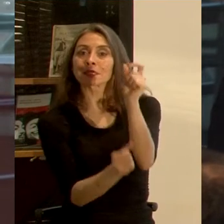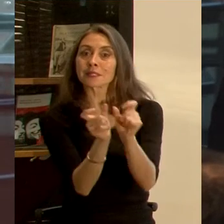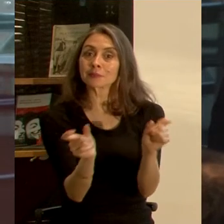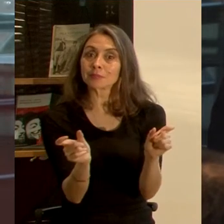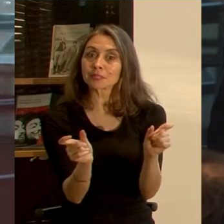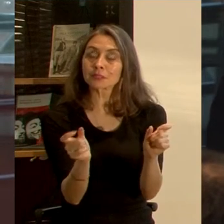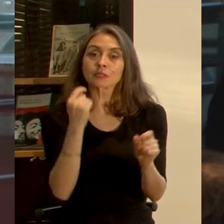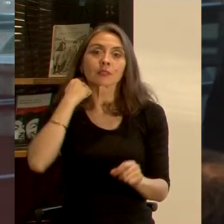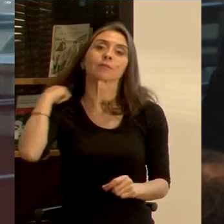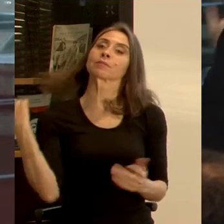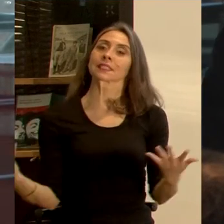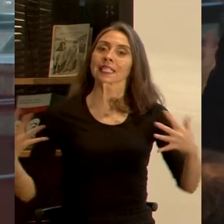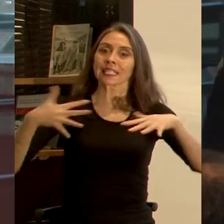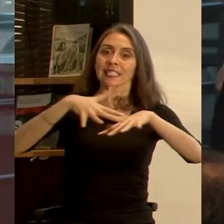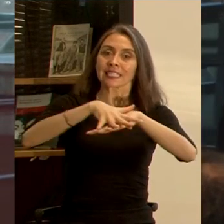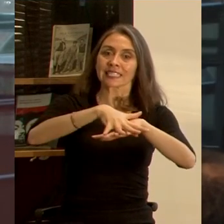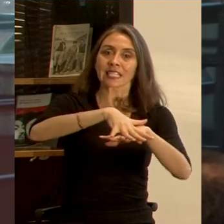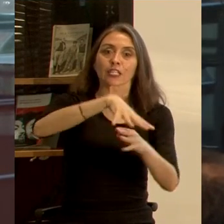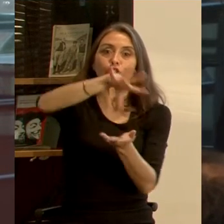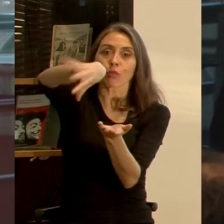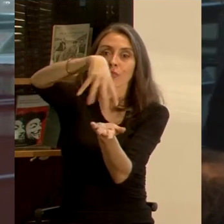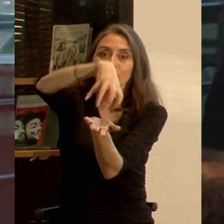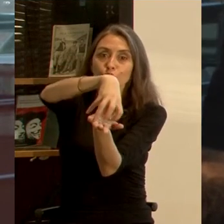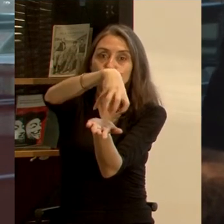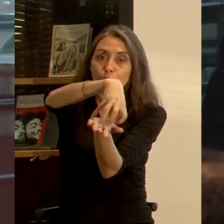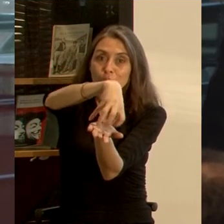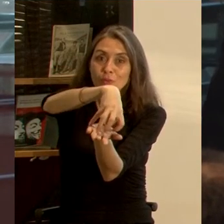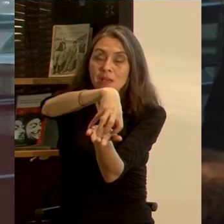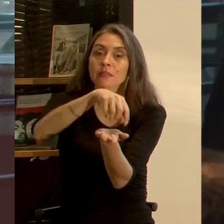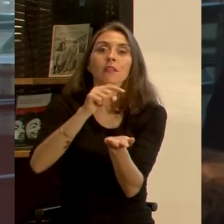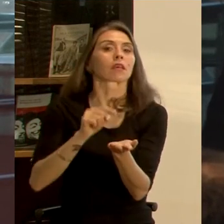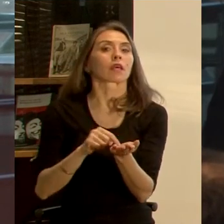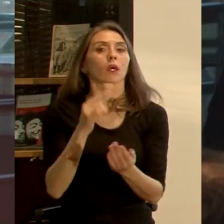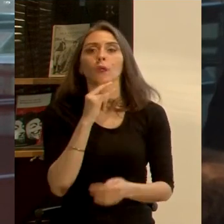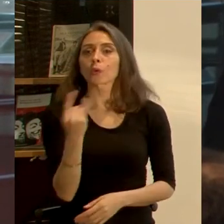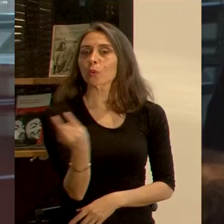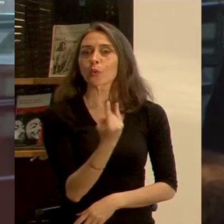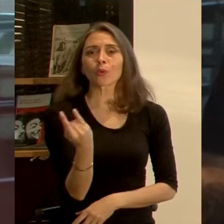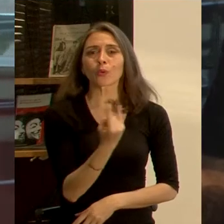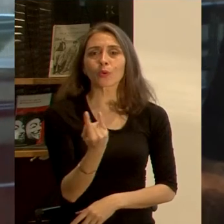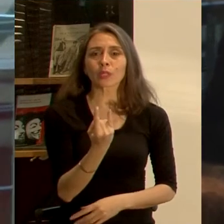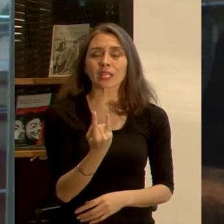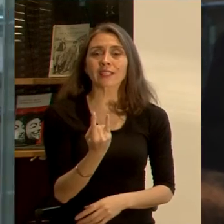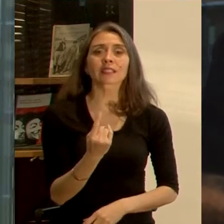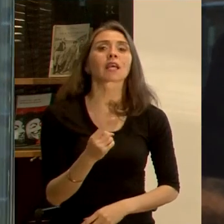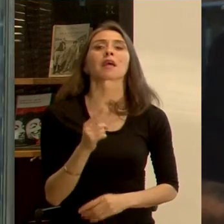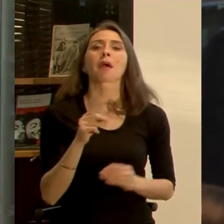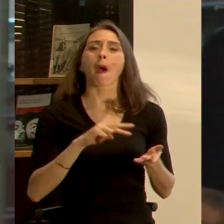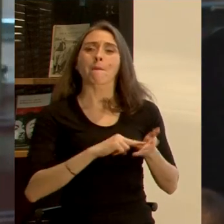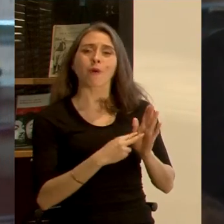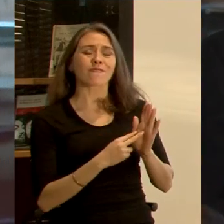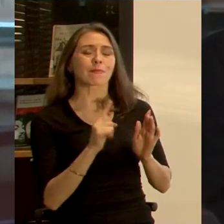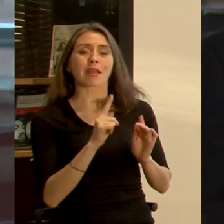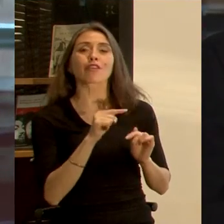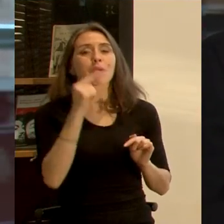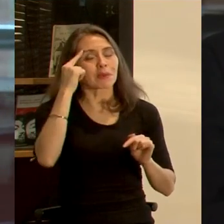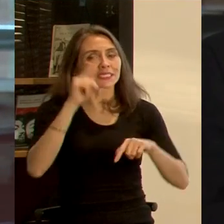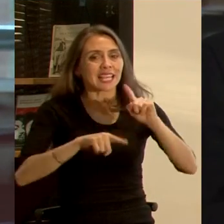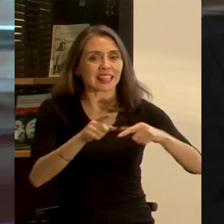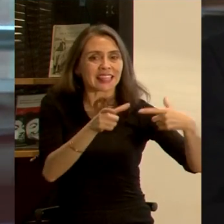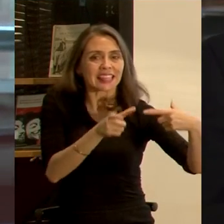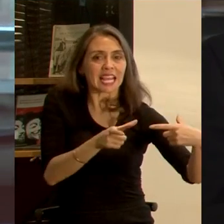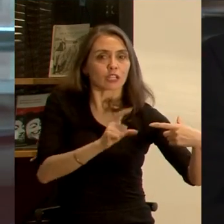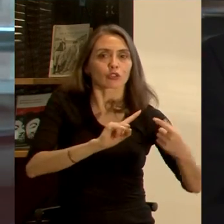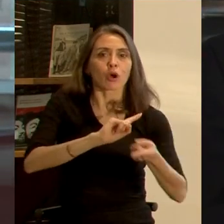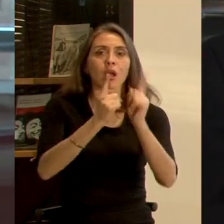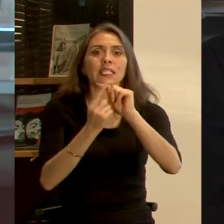La integración urbana se los plantea hoy como una urgencia que transciende una problemática del territorio y